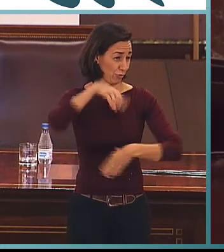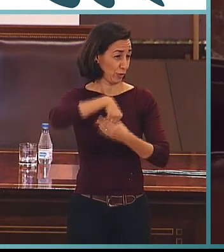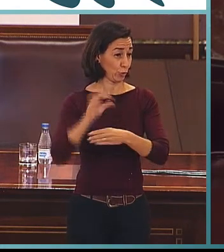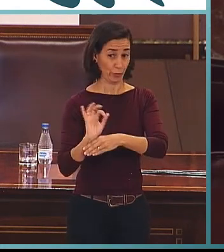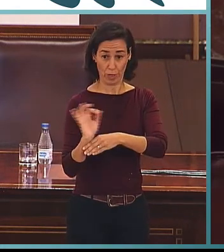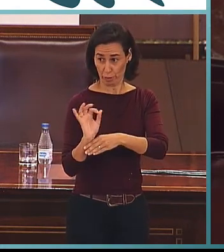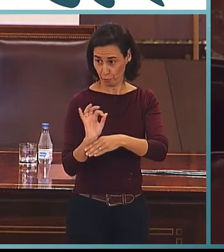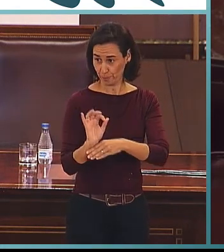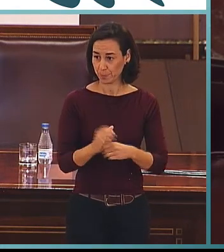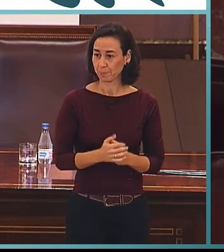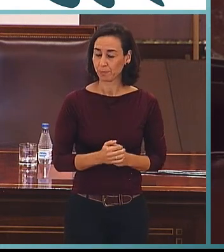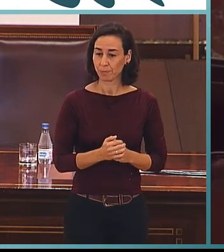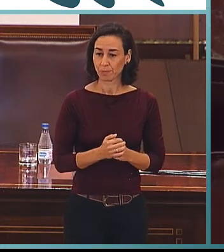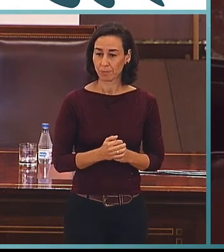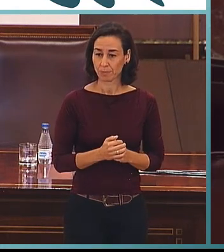CNSE.